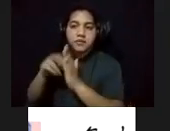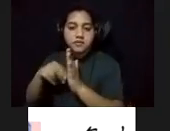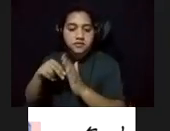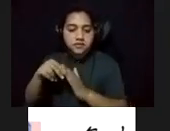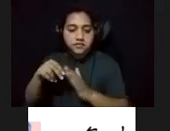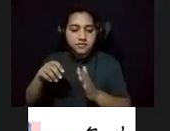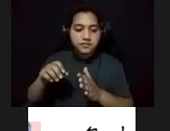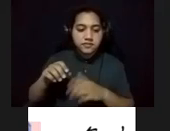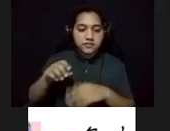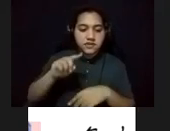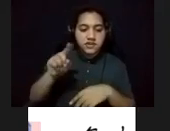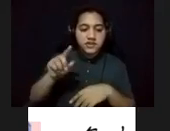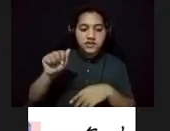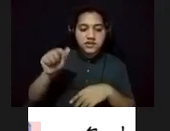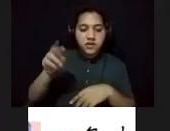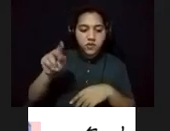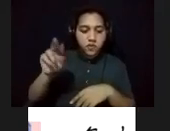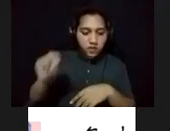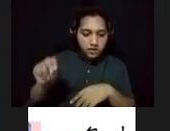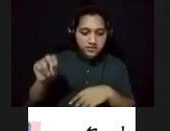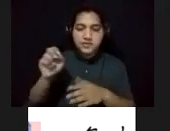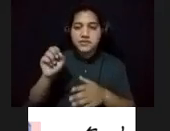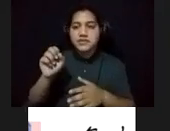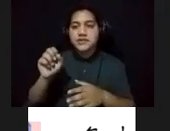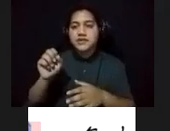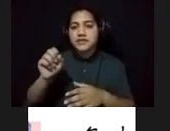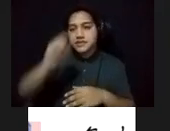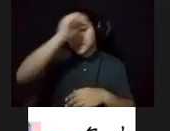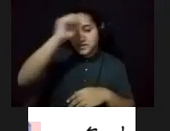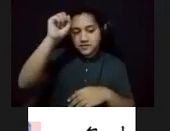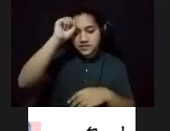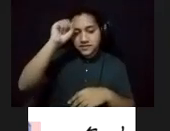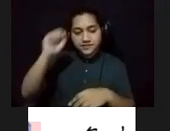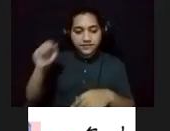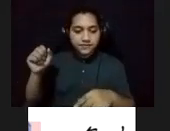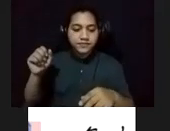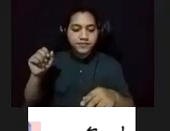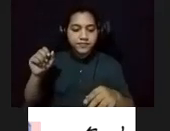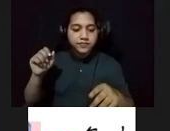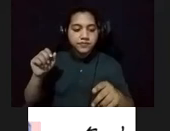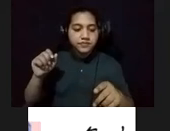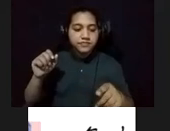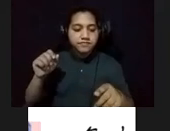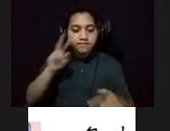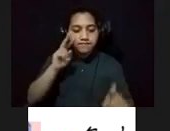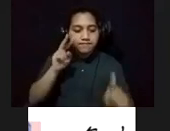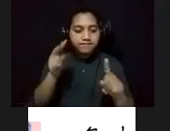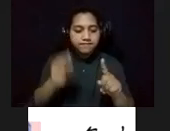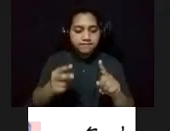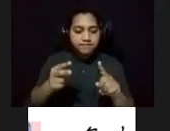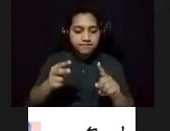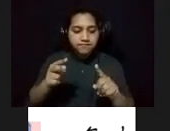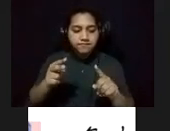San Sebastián. Una narrativa entre el interior y la ciudad en la óptica pictórica del